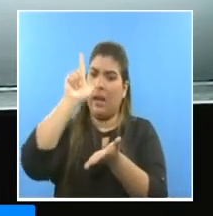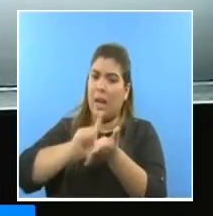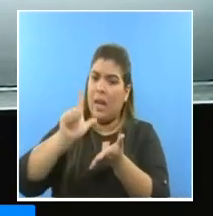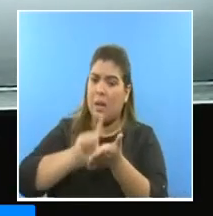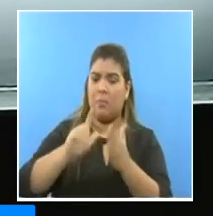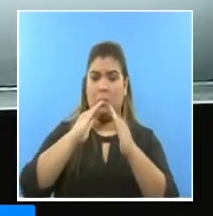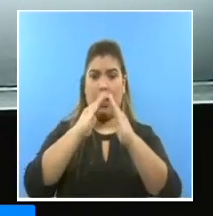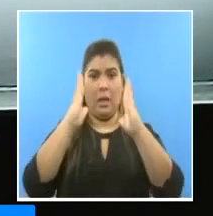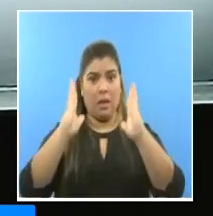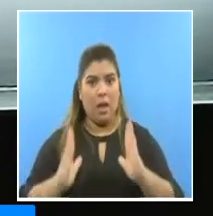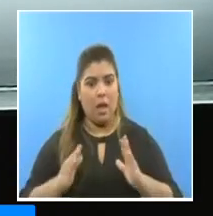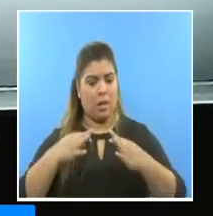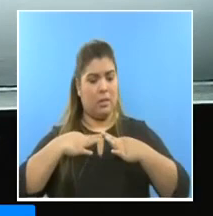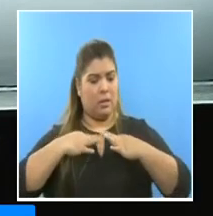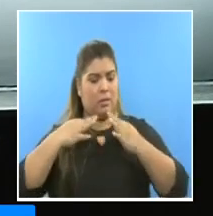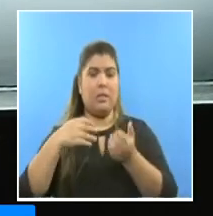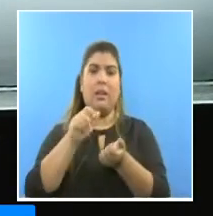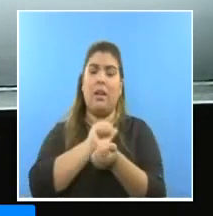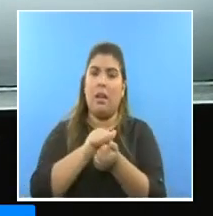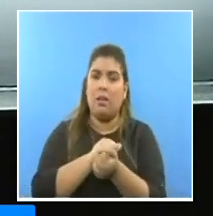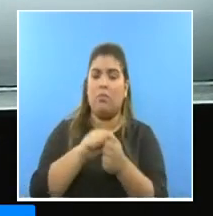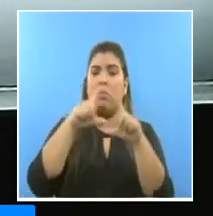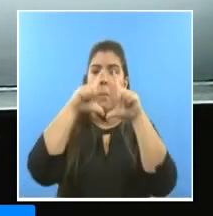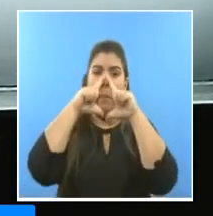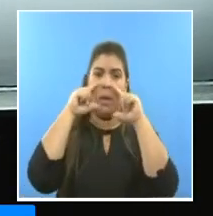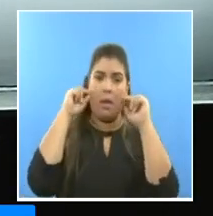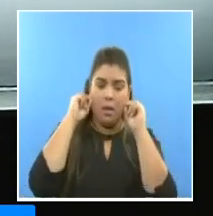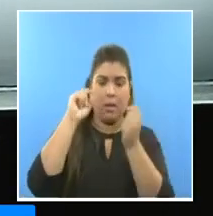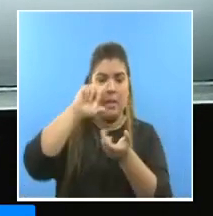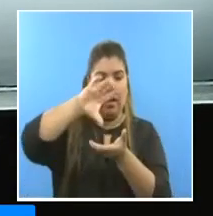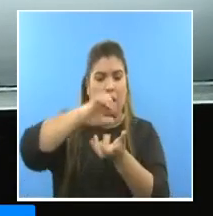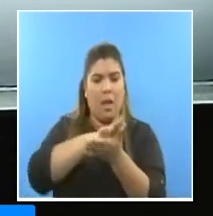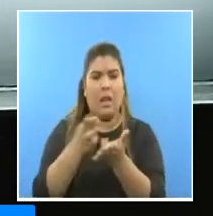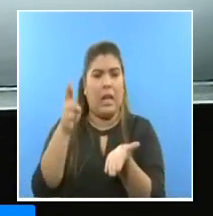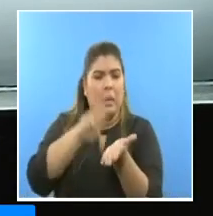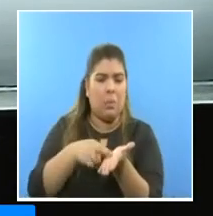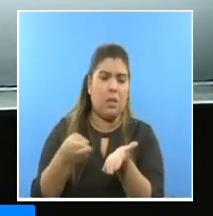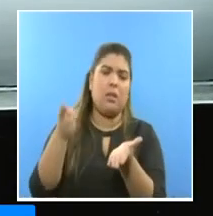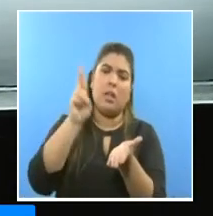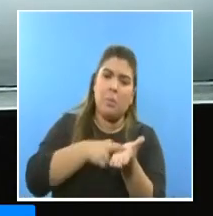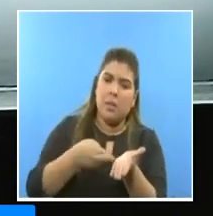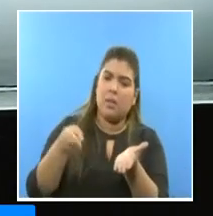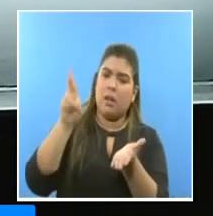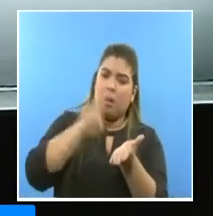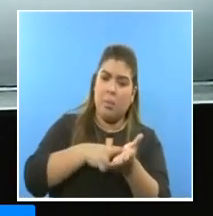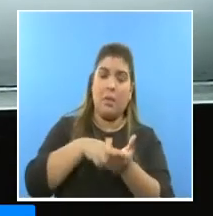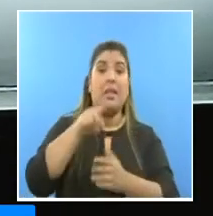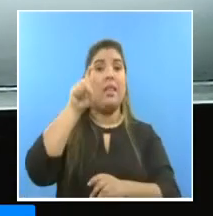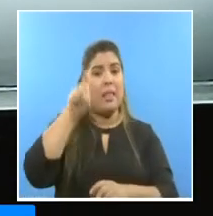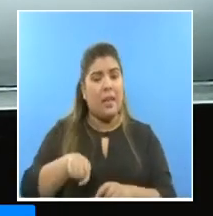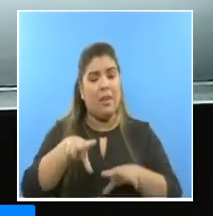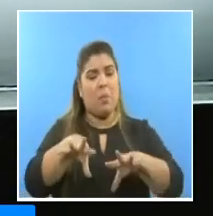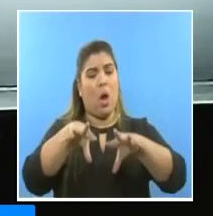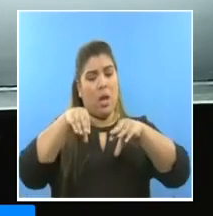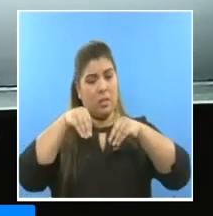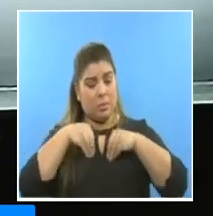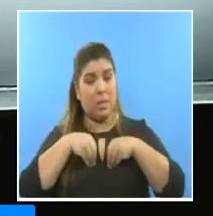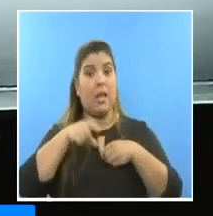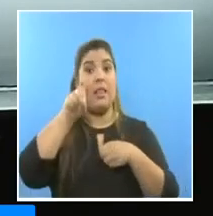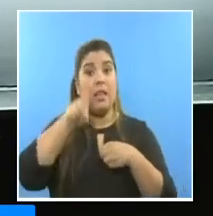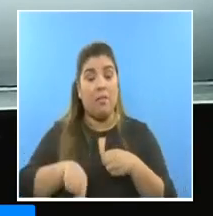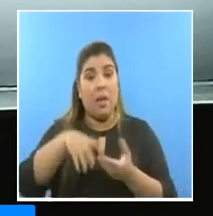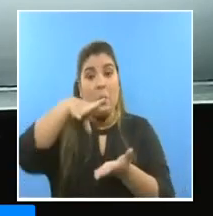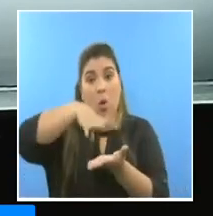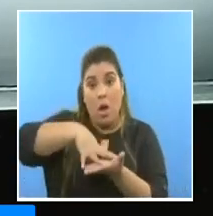se han dicho a lo largo de estos meses tenemos que hacer un esfuerzo nacional